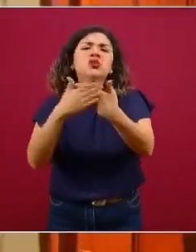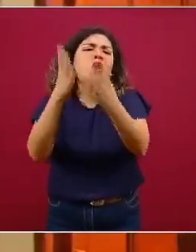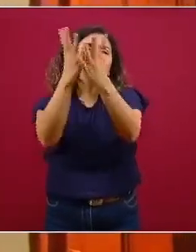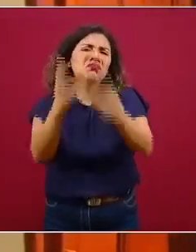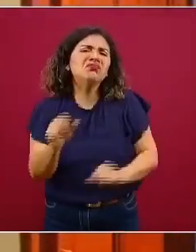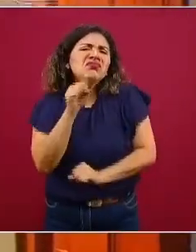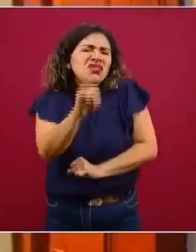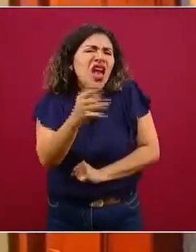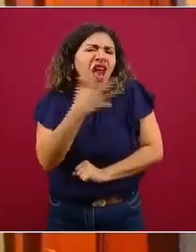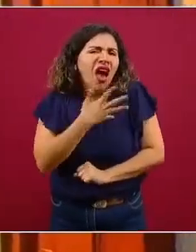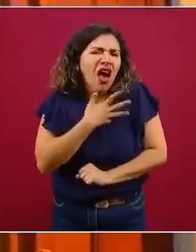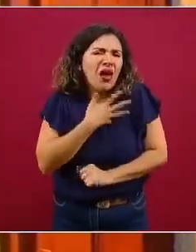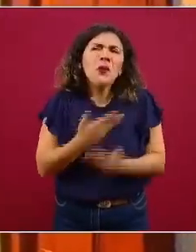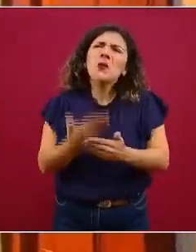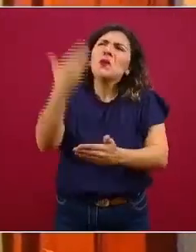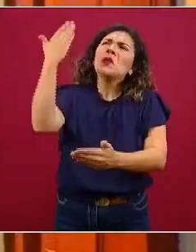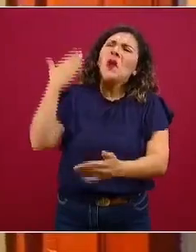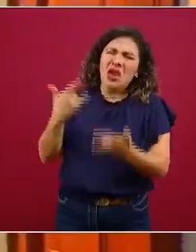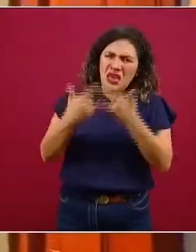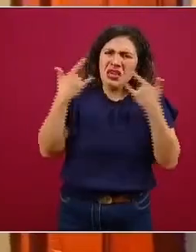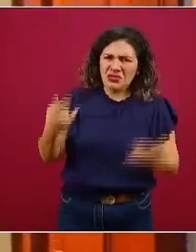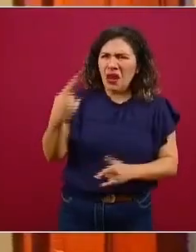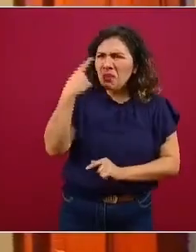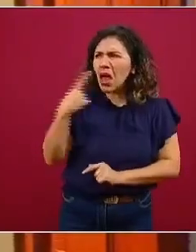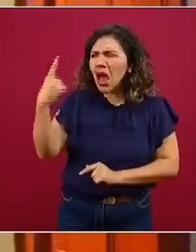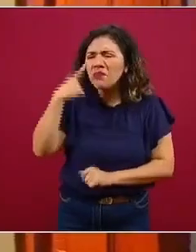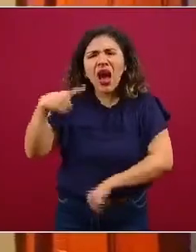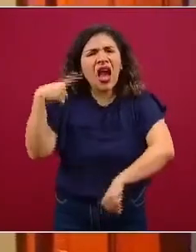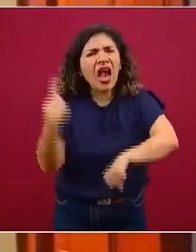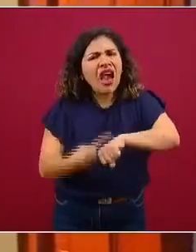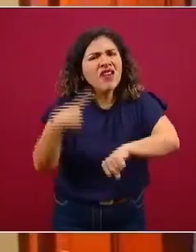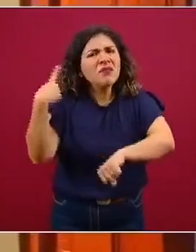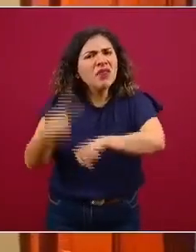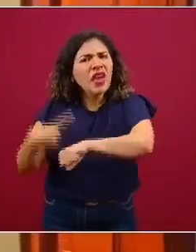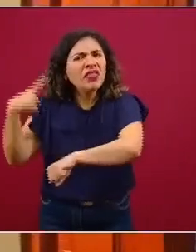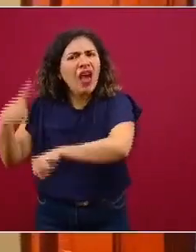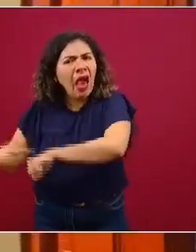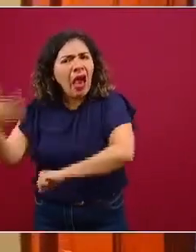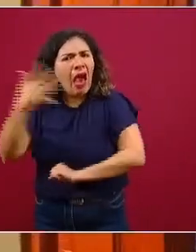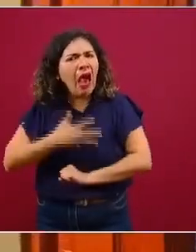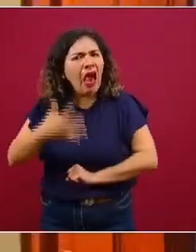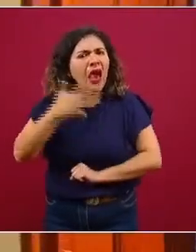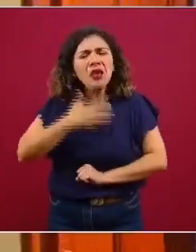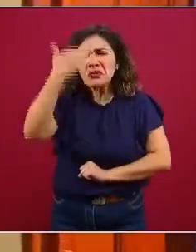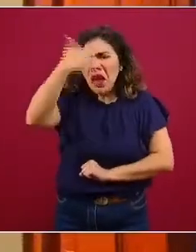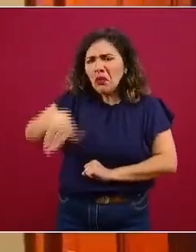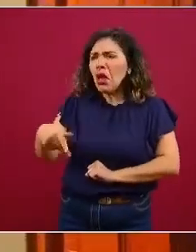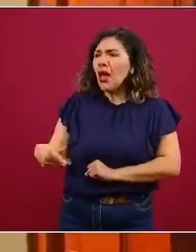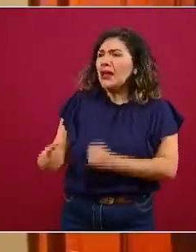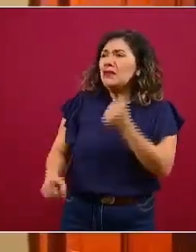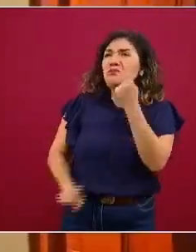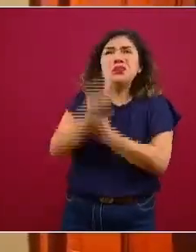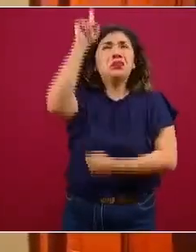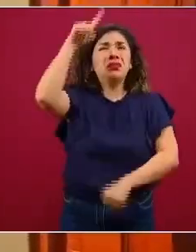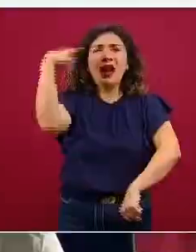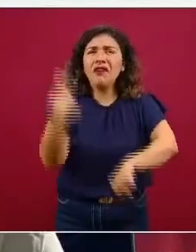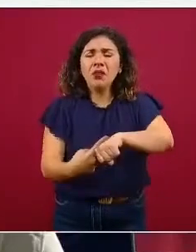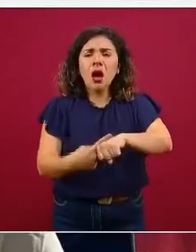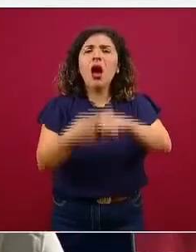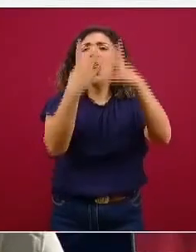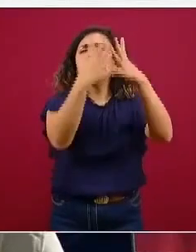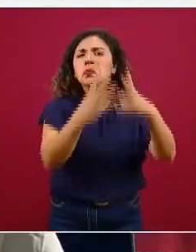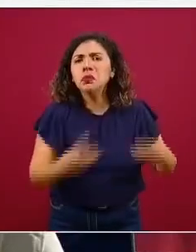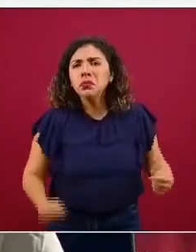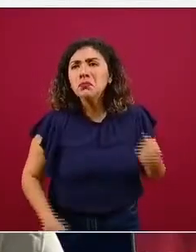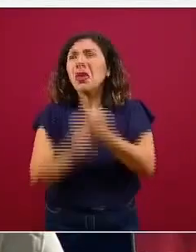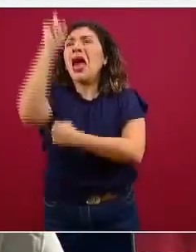históricamente epidemias, sin embargo, sabemos que estas pasan. Entonces, es importante siempre